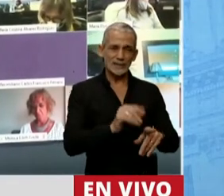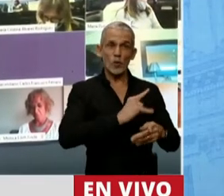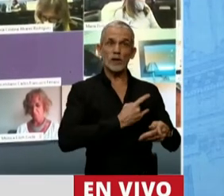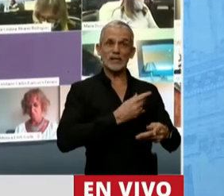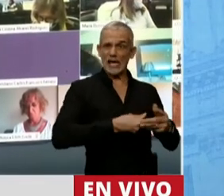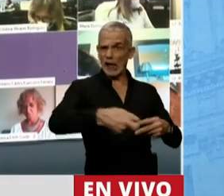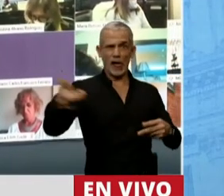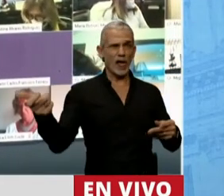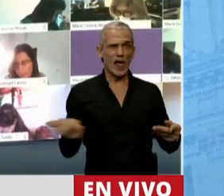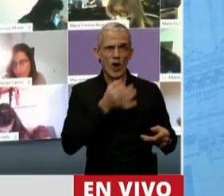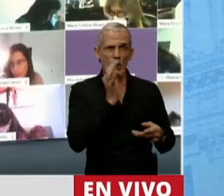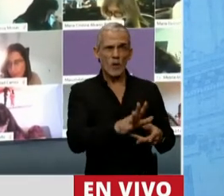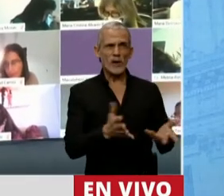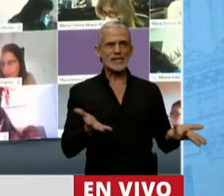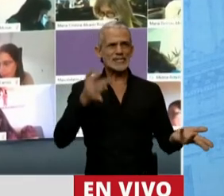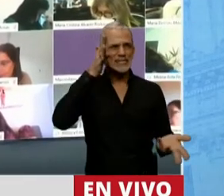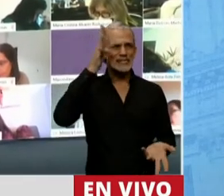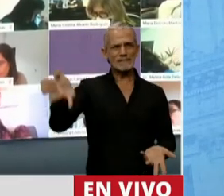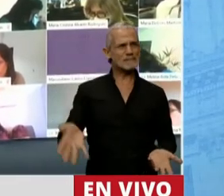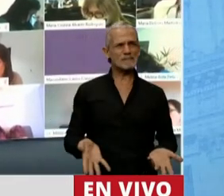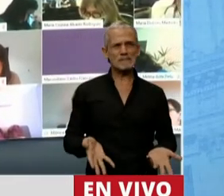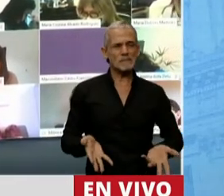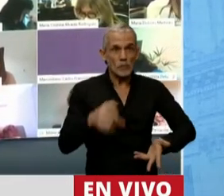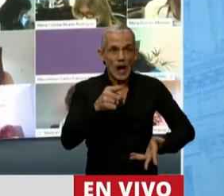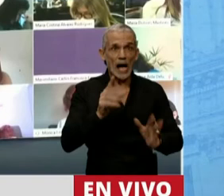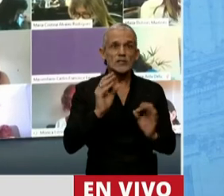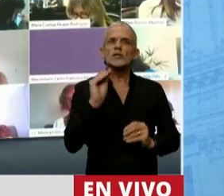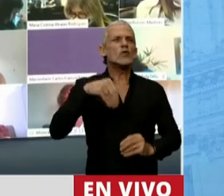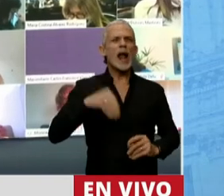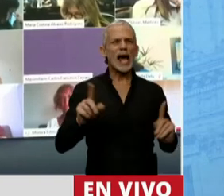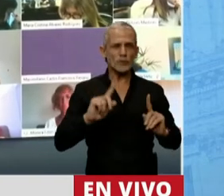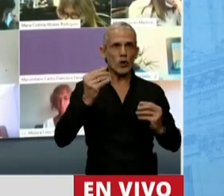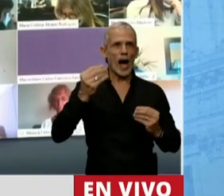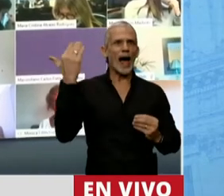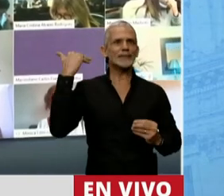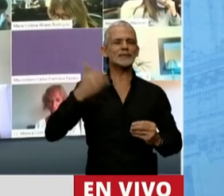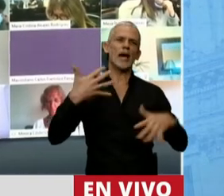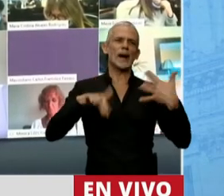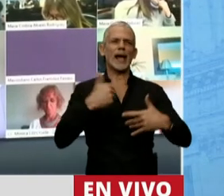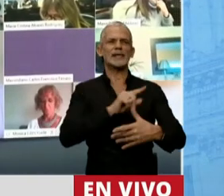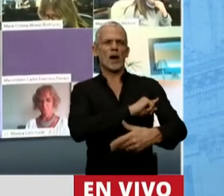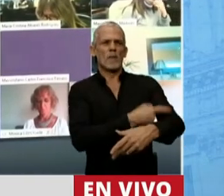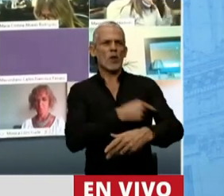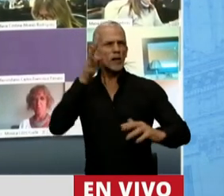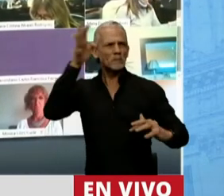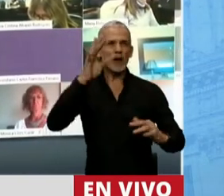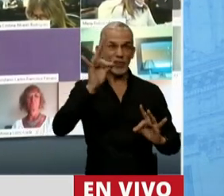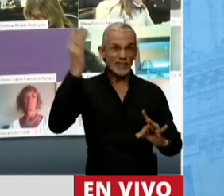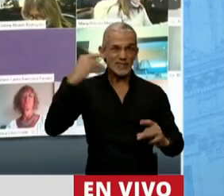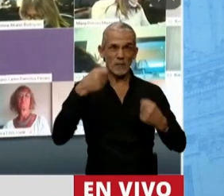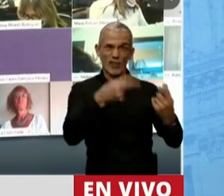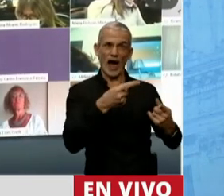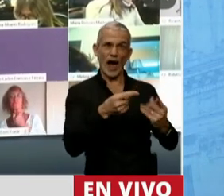con las decisiones de todo. No alcanzó con la emergencia, con los superpoderes de diciembre, no